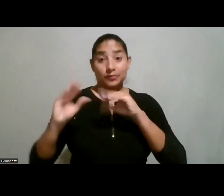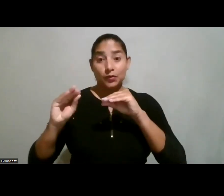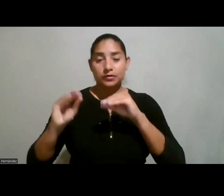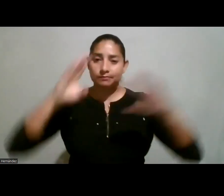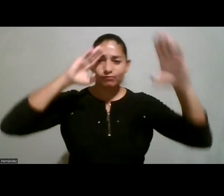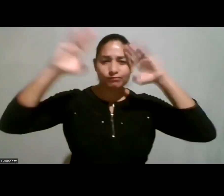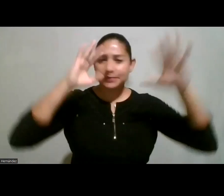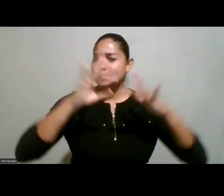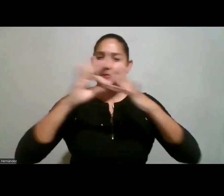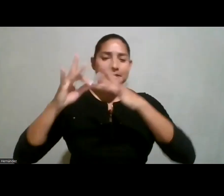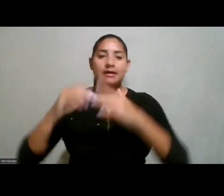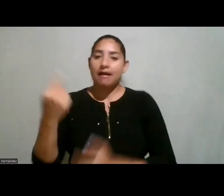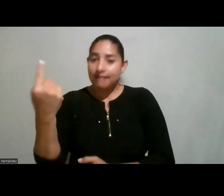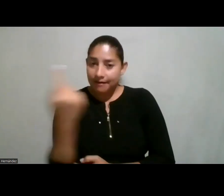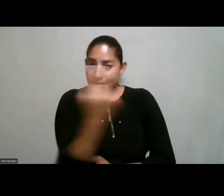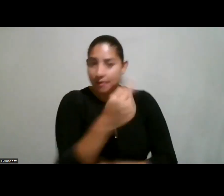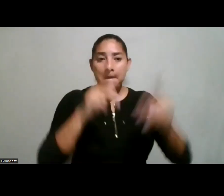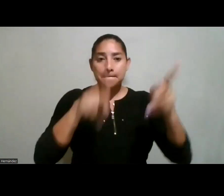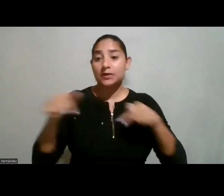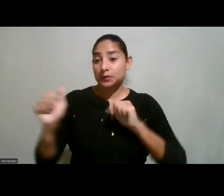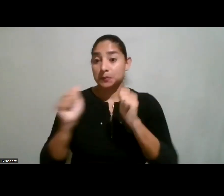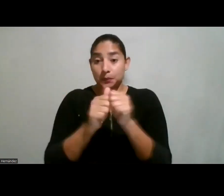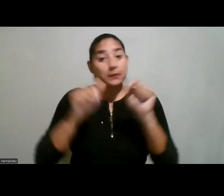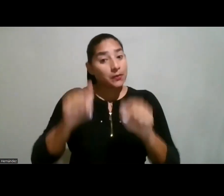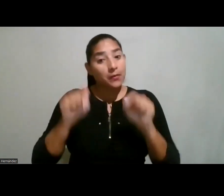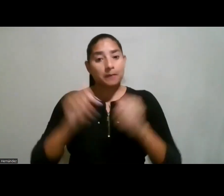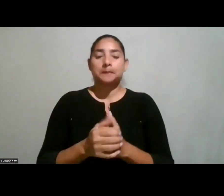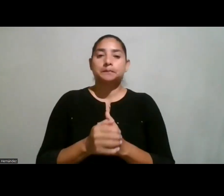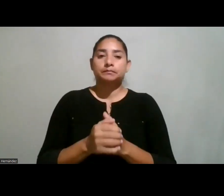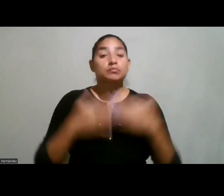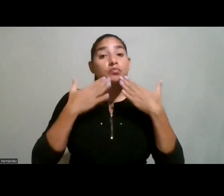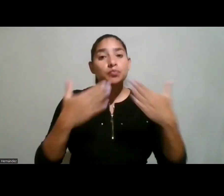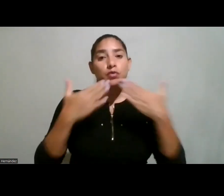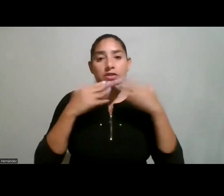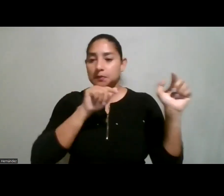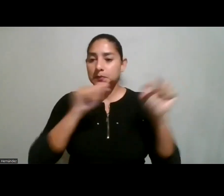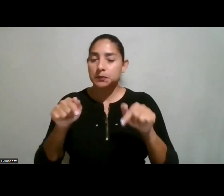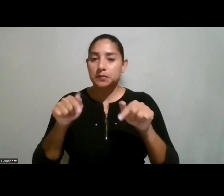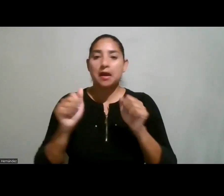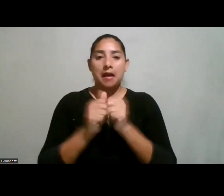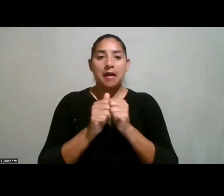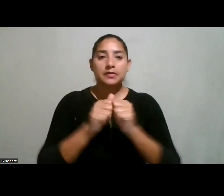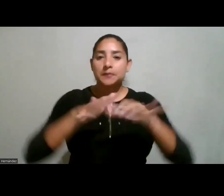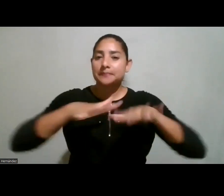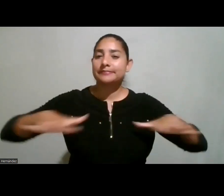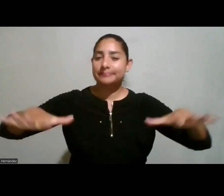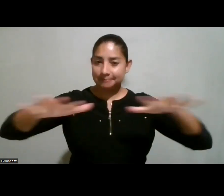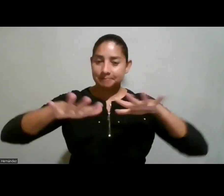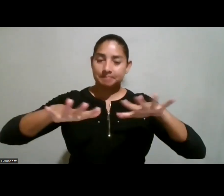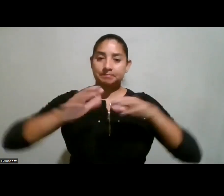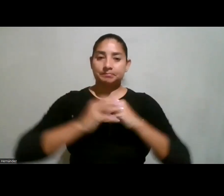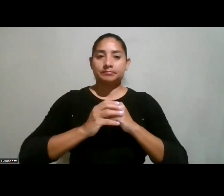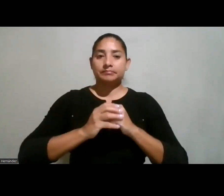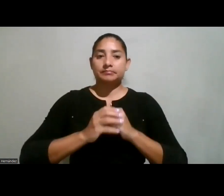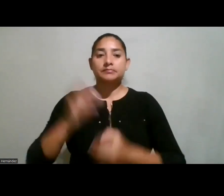saludo especial a cada una de las personas presentes. Gracias por estar con nosotros en este espacio. A las